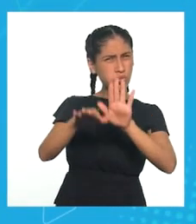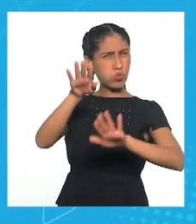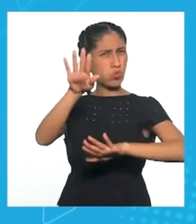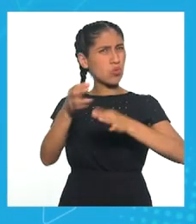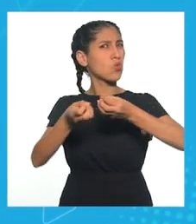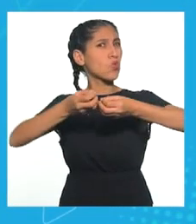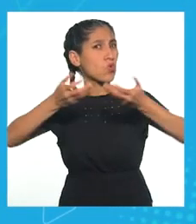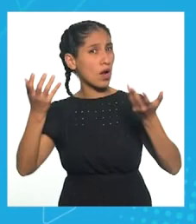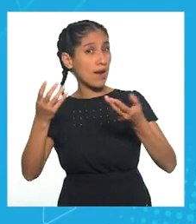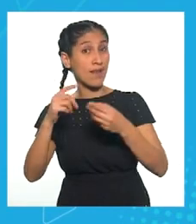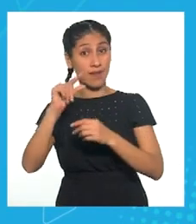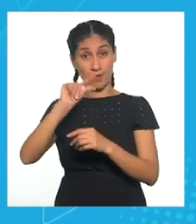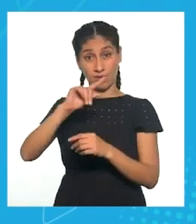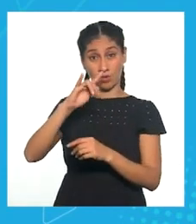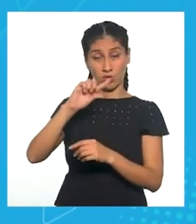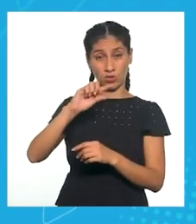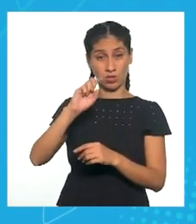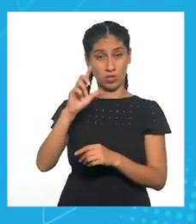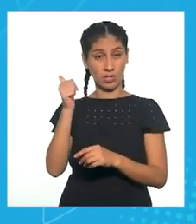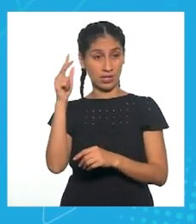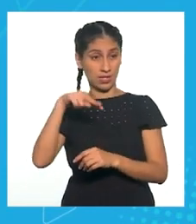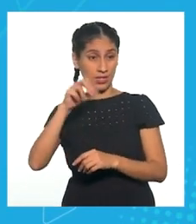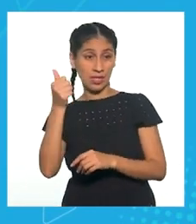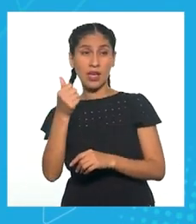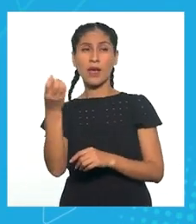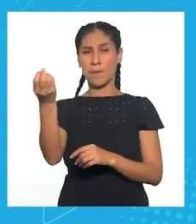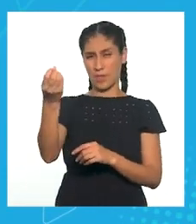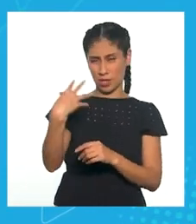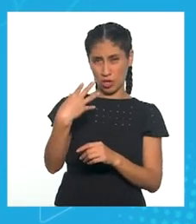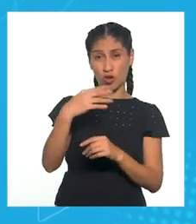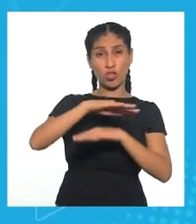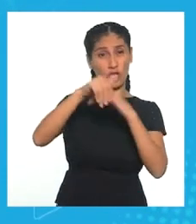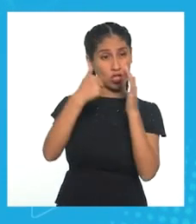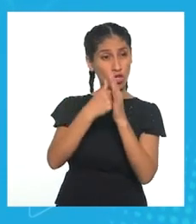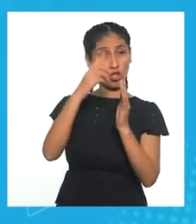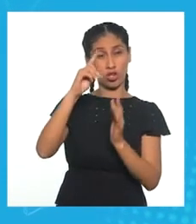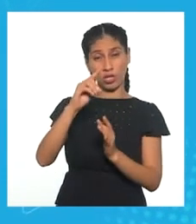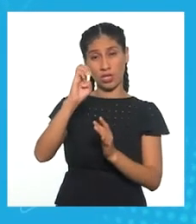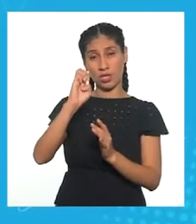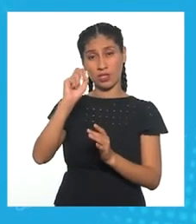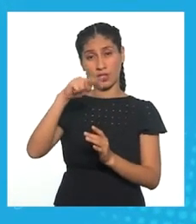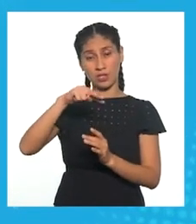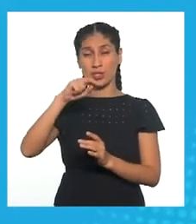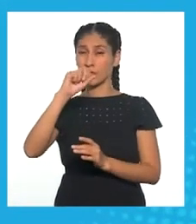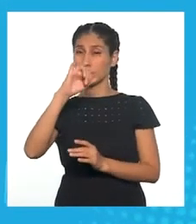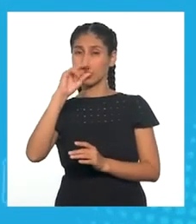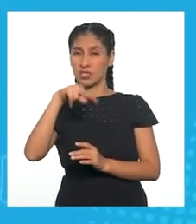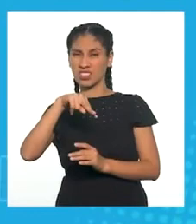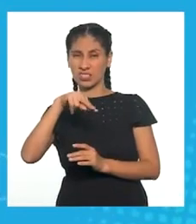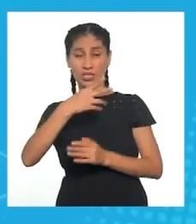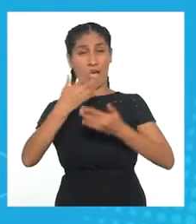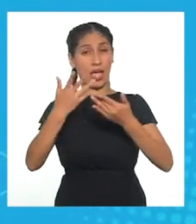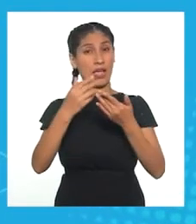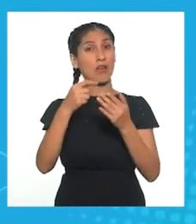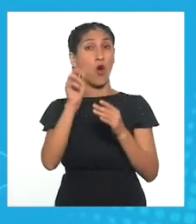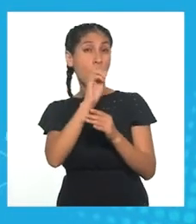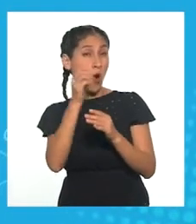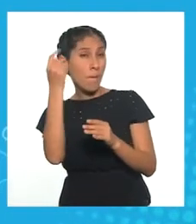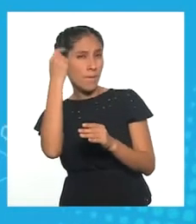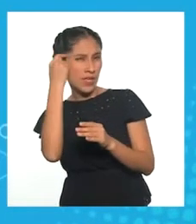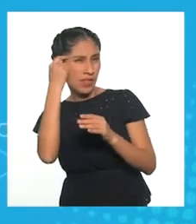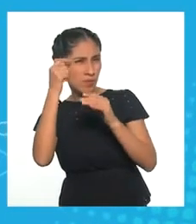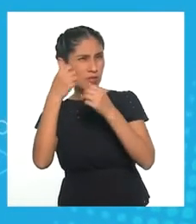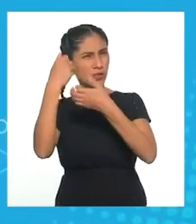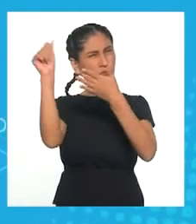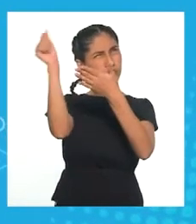y me contó acerca del design thinking o pensamiento de diseño. Esta metodología nos ayuda a construir soluciones innovadoras que